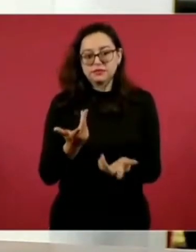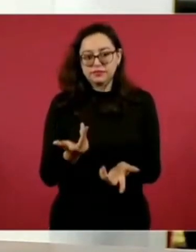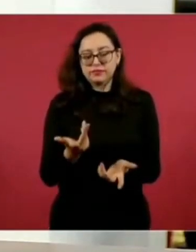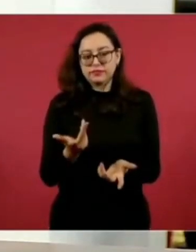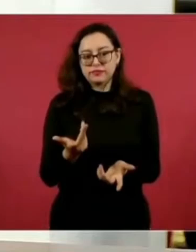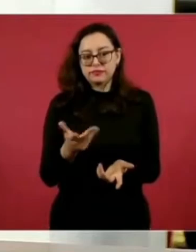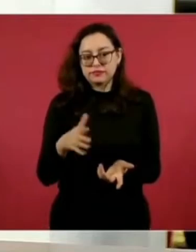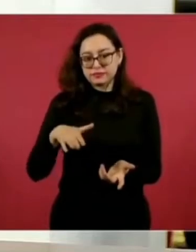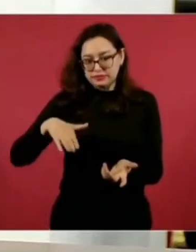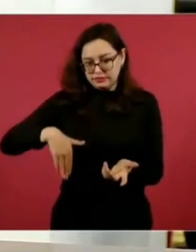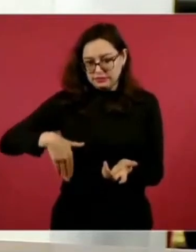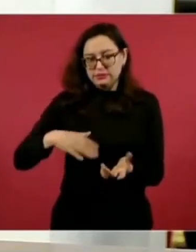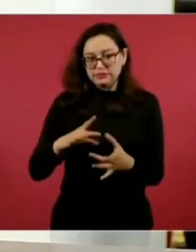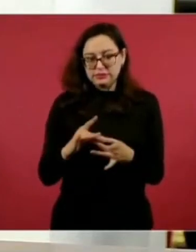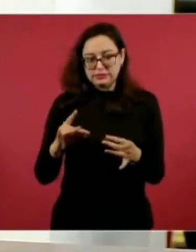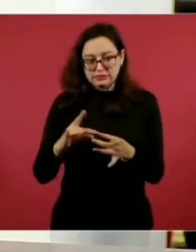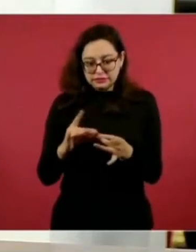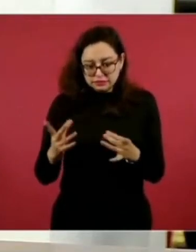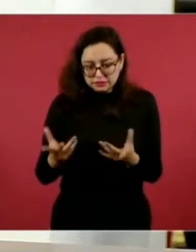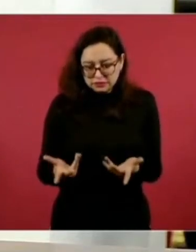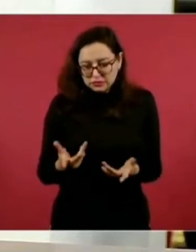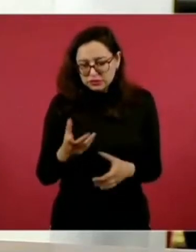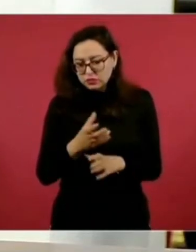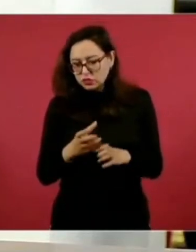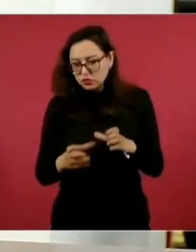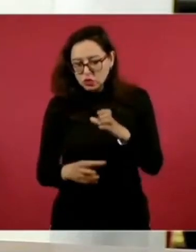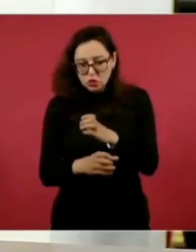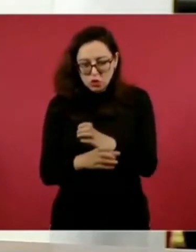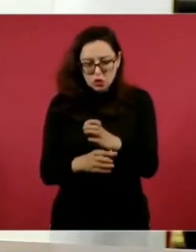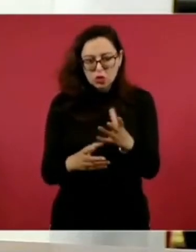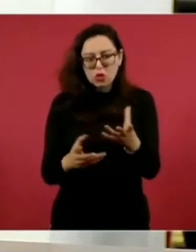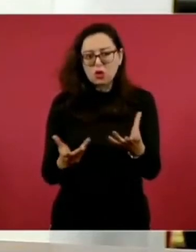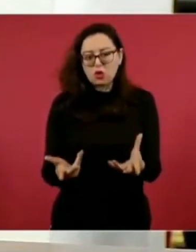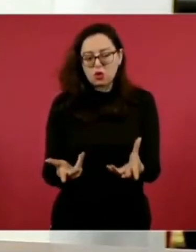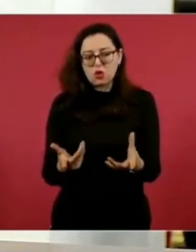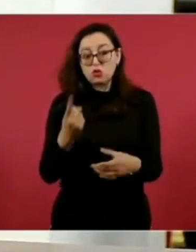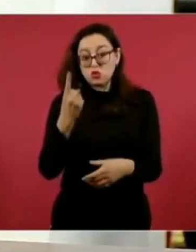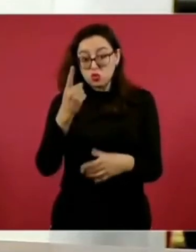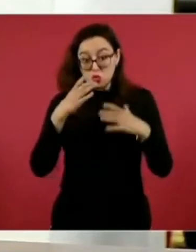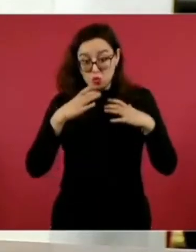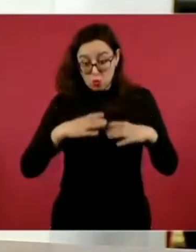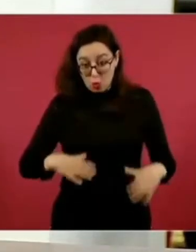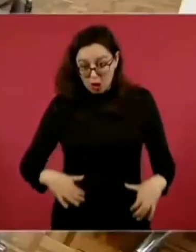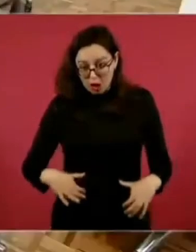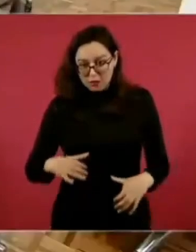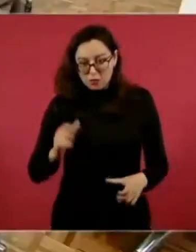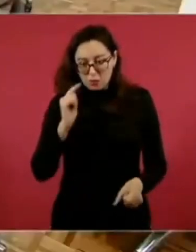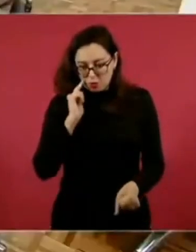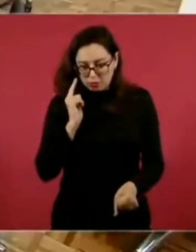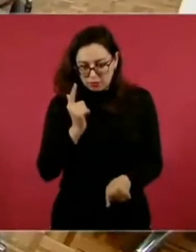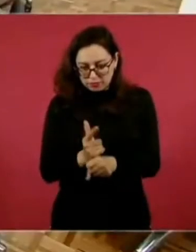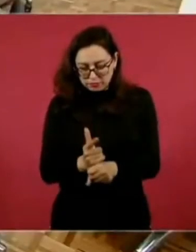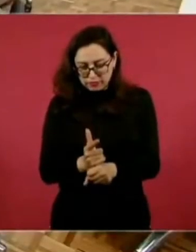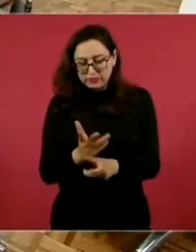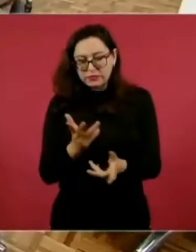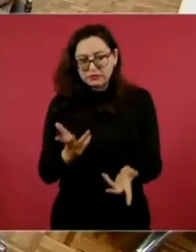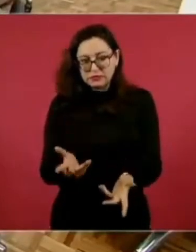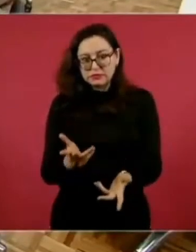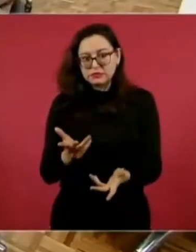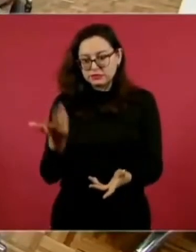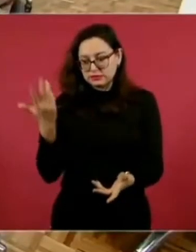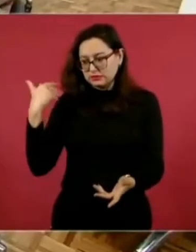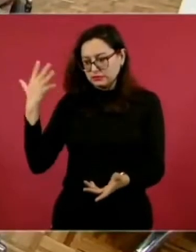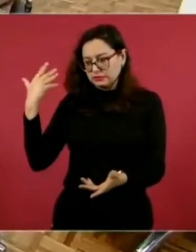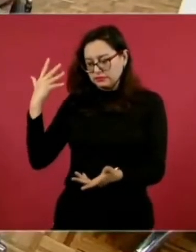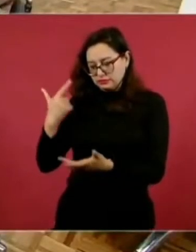Protección Civil, se encontraron los restos de un minero que, según las bitácoras, que en su momento